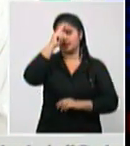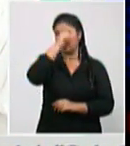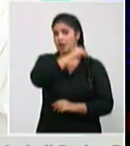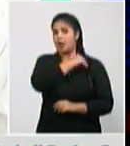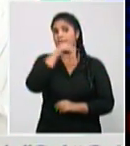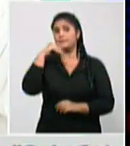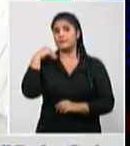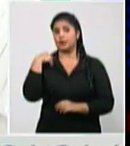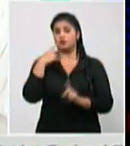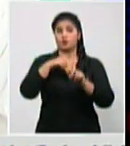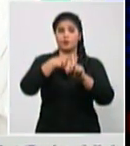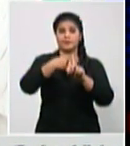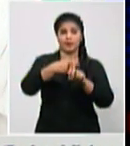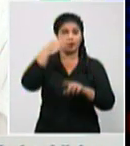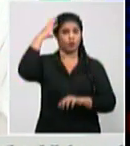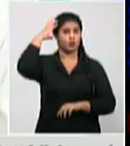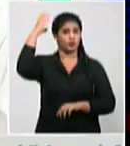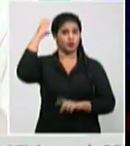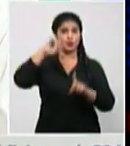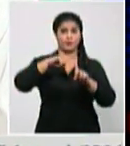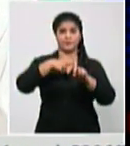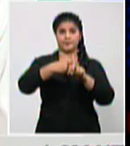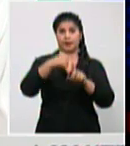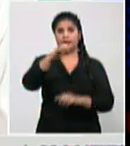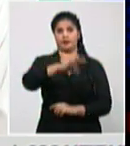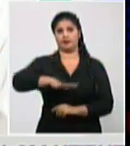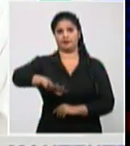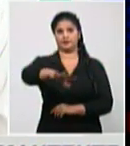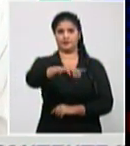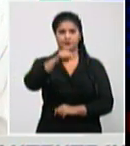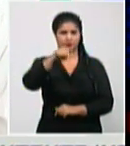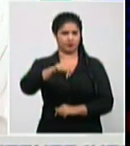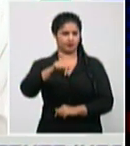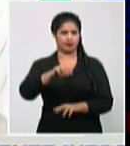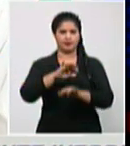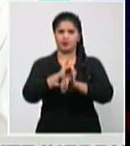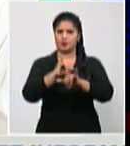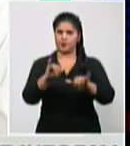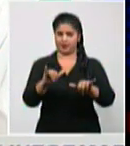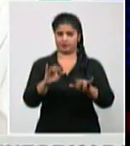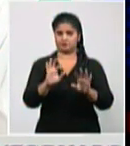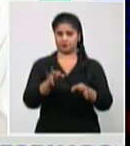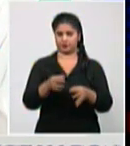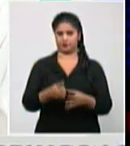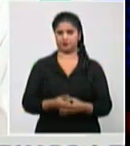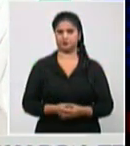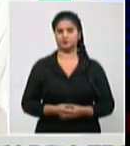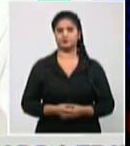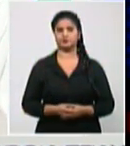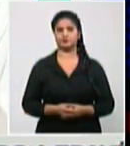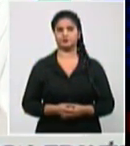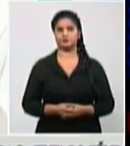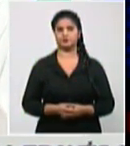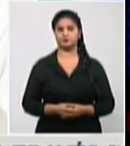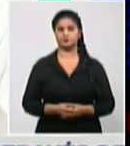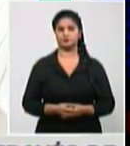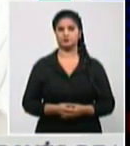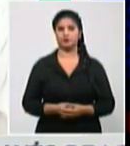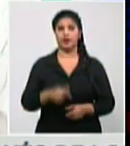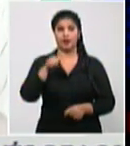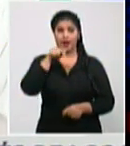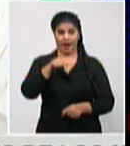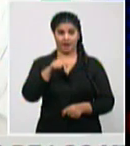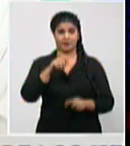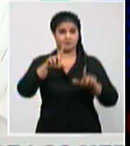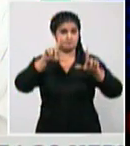y realmente en los pronósticos que parece que no se puede poner pues se ve el incremento que hemos tenido